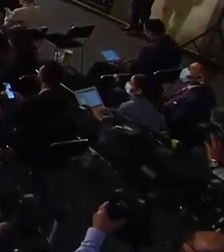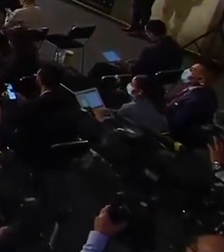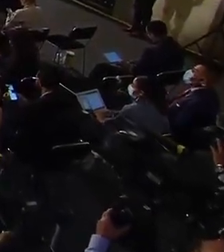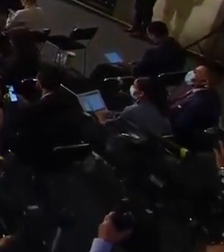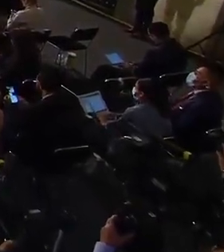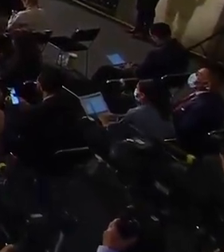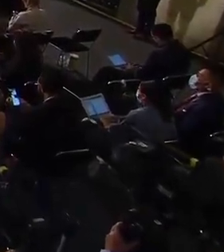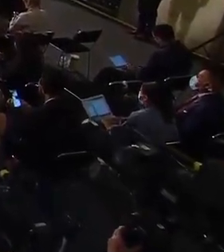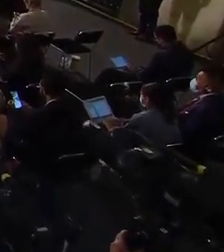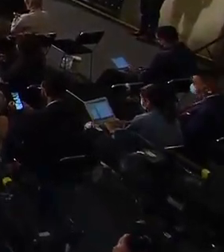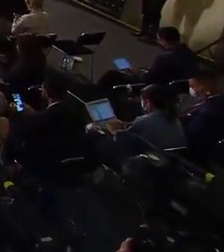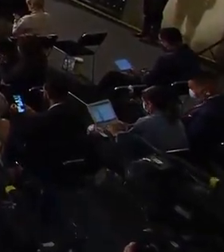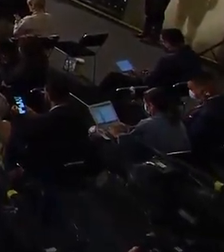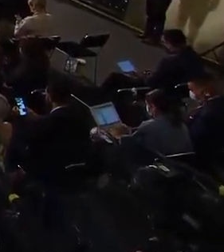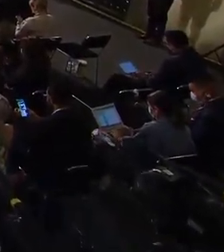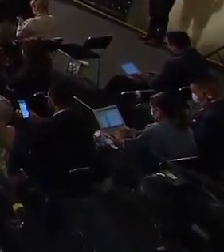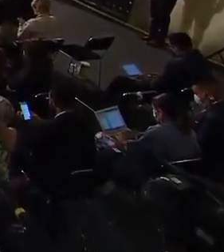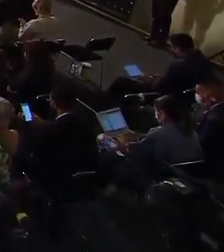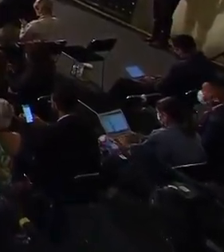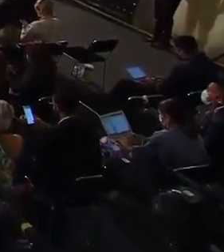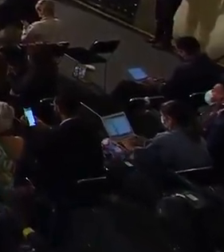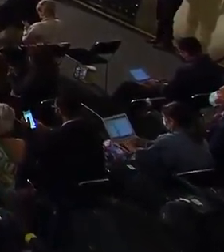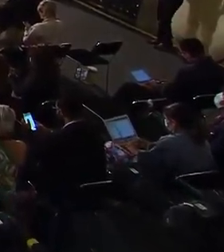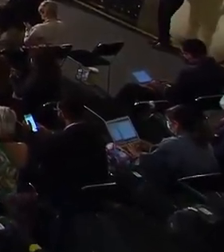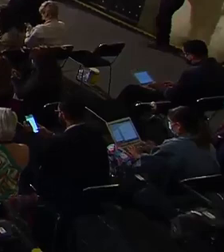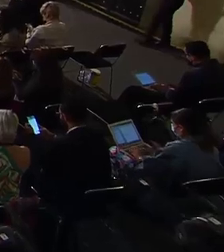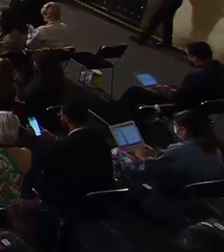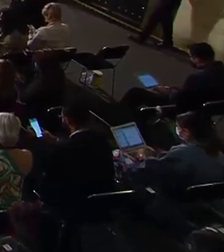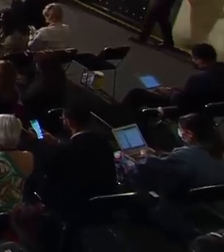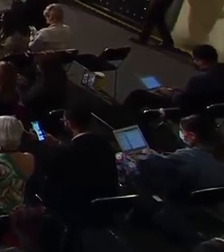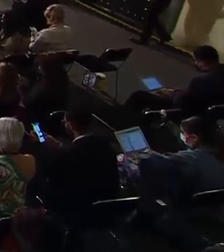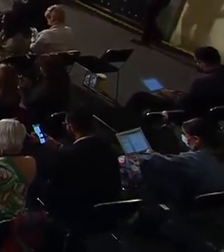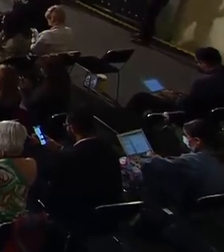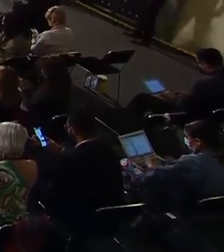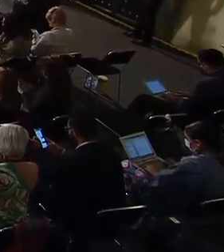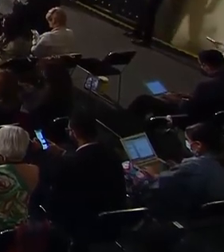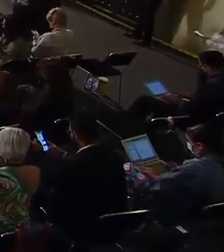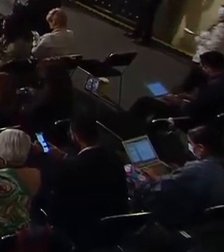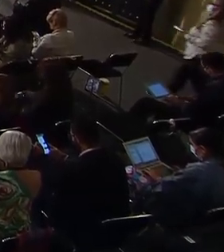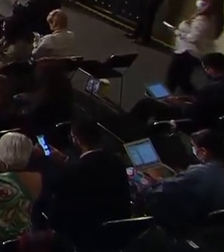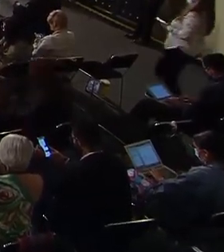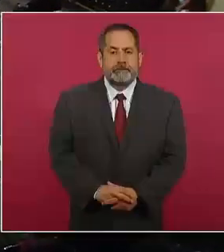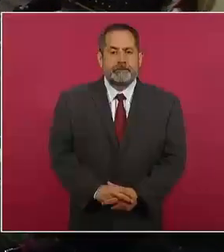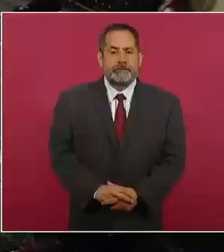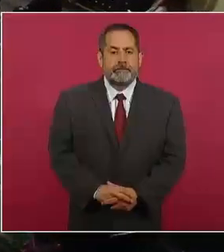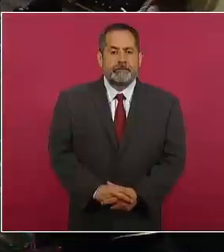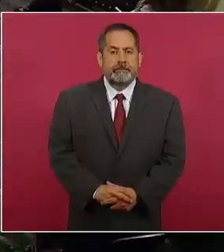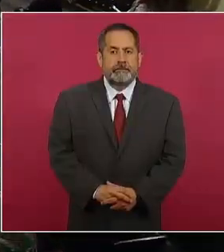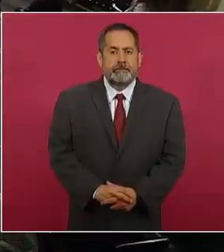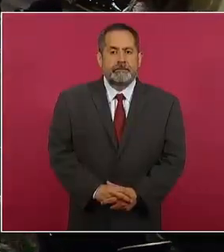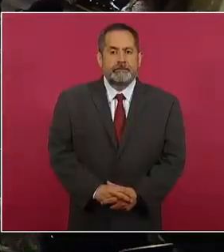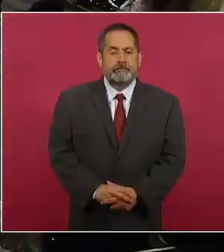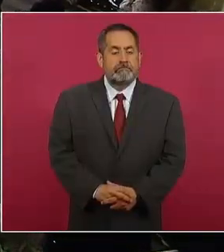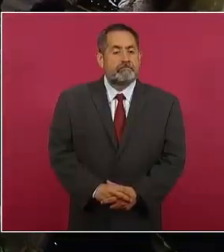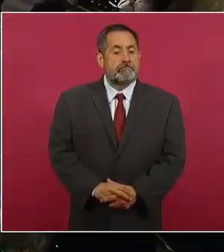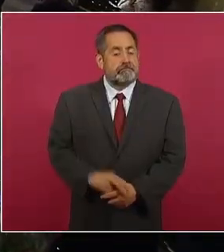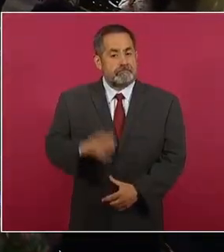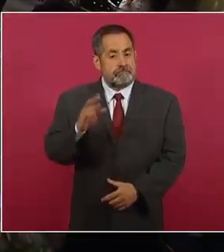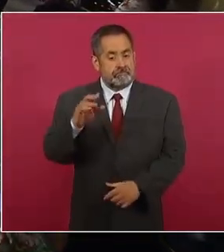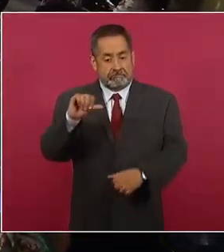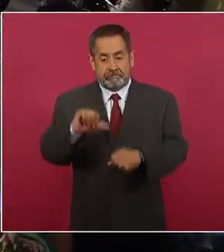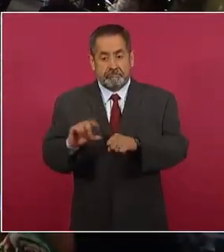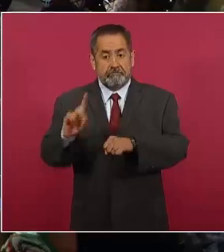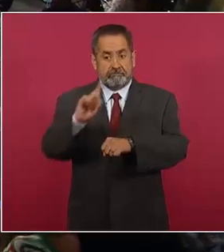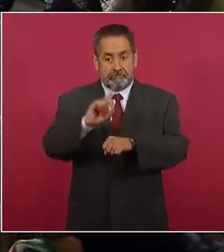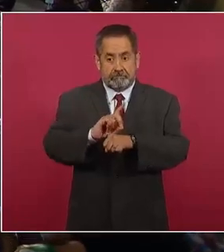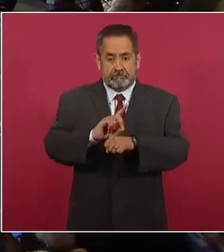El día de hoy vamos a dar a conocer un plan para